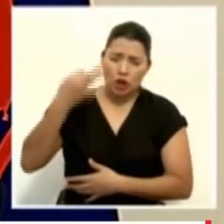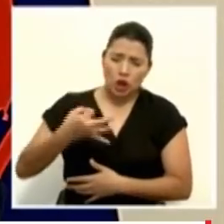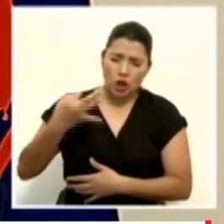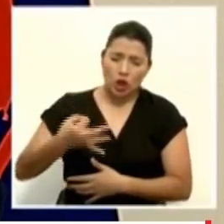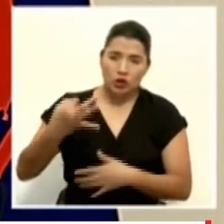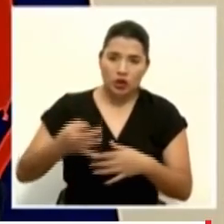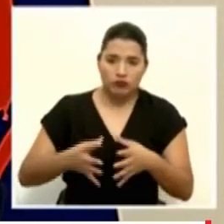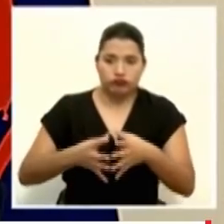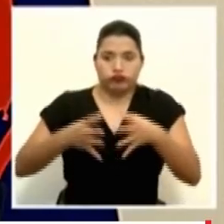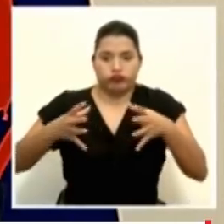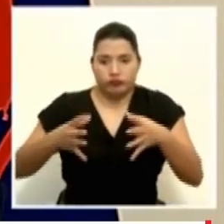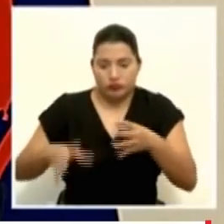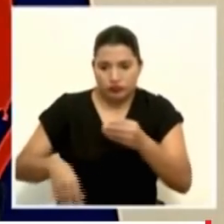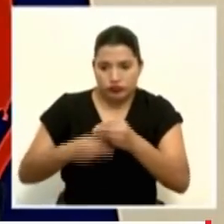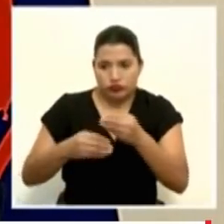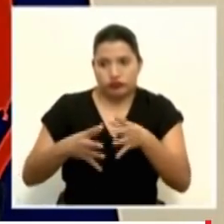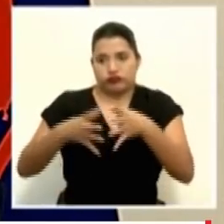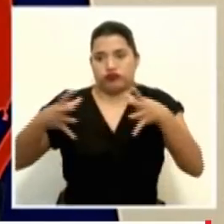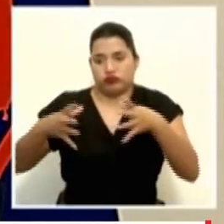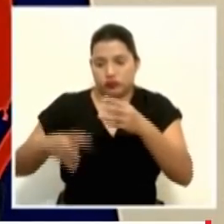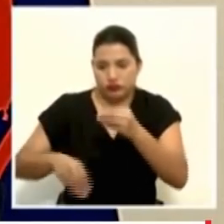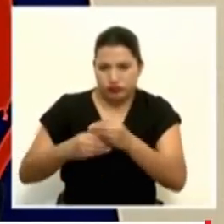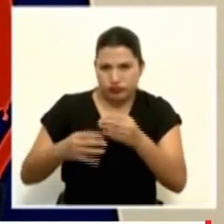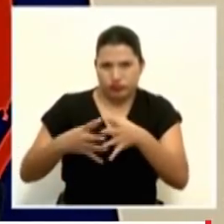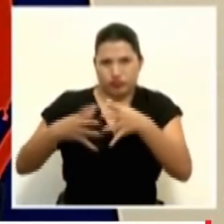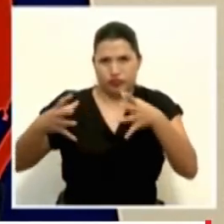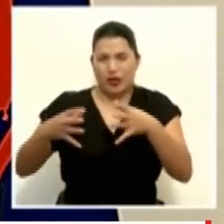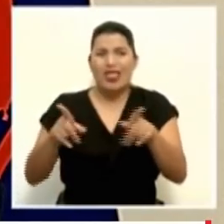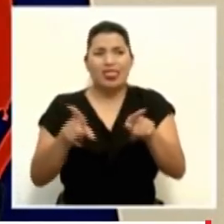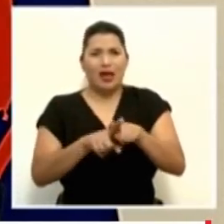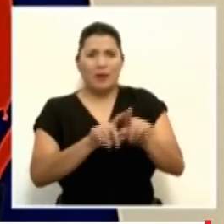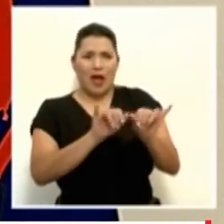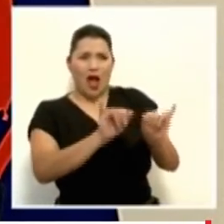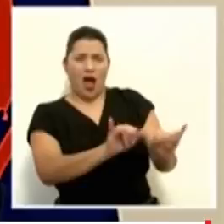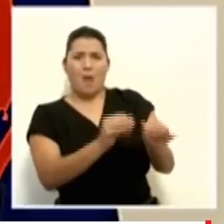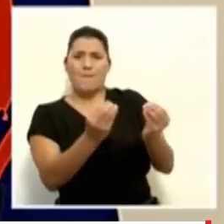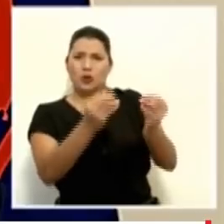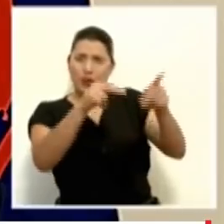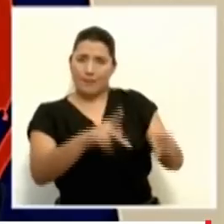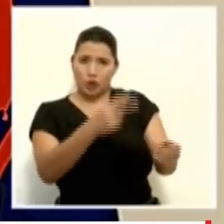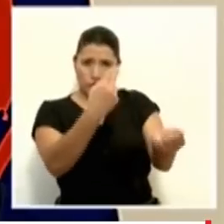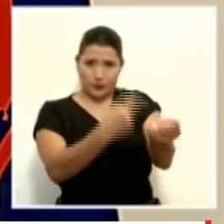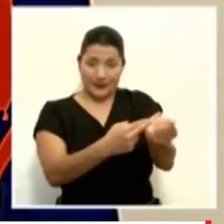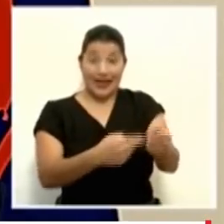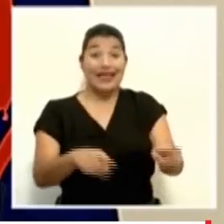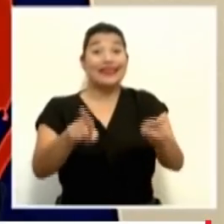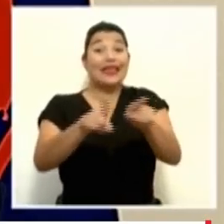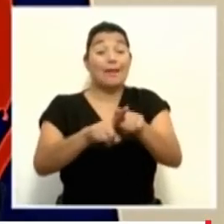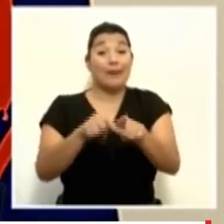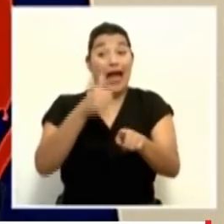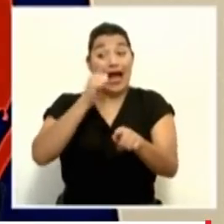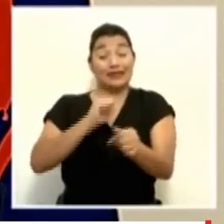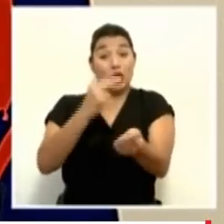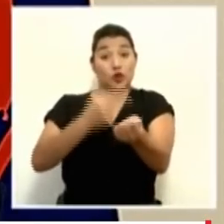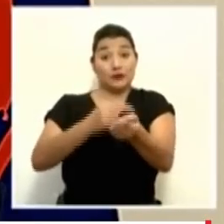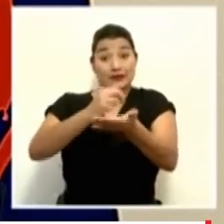el incremento en la ocupación hospitalaria y además el Hospital San Juan de Dios informó ayer que en las últimas semanas casi